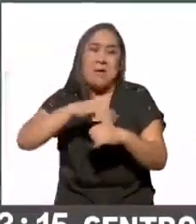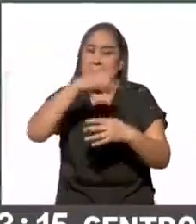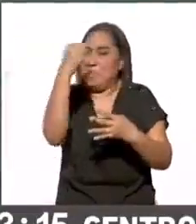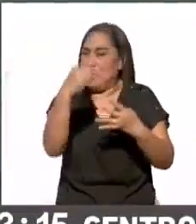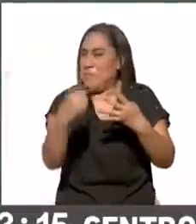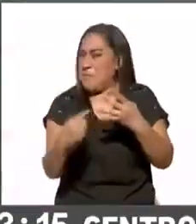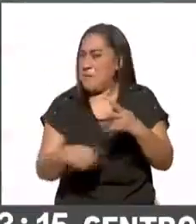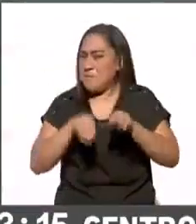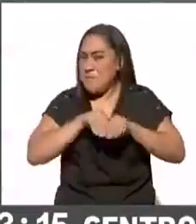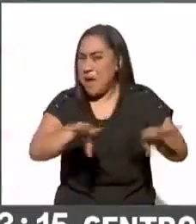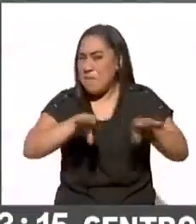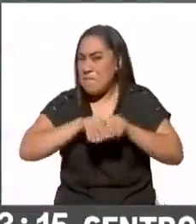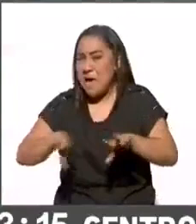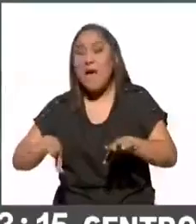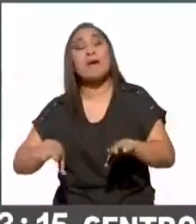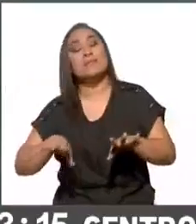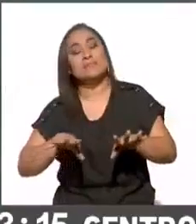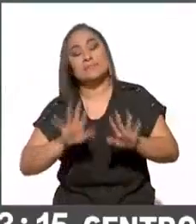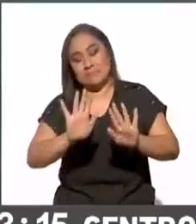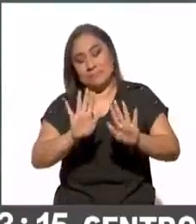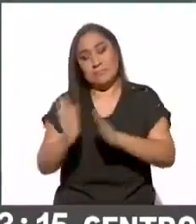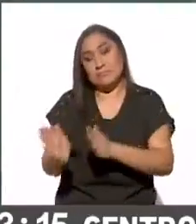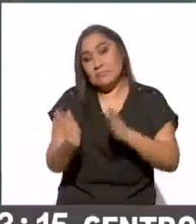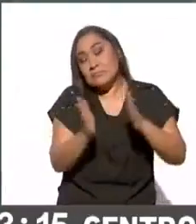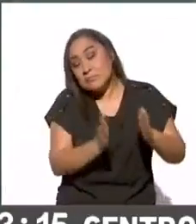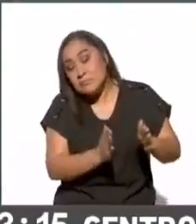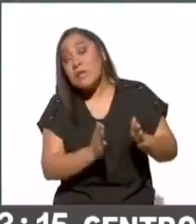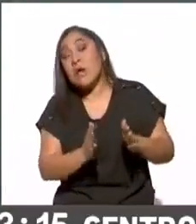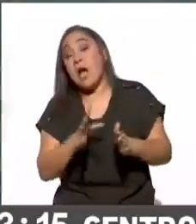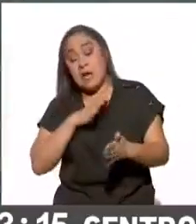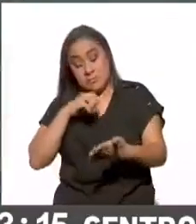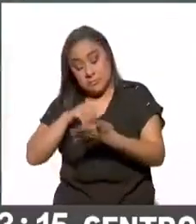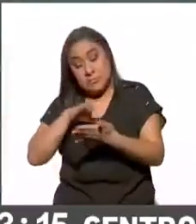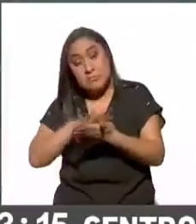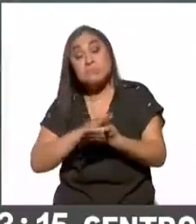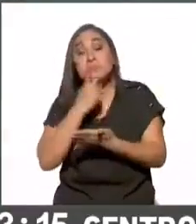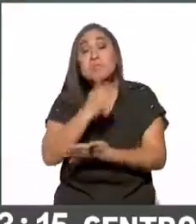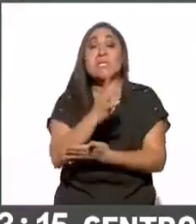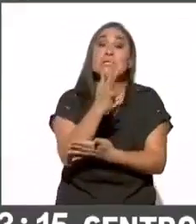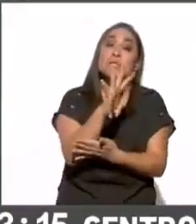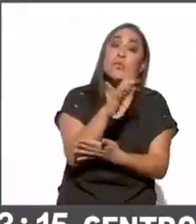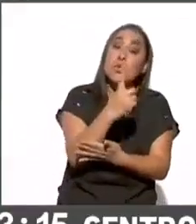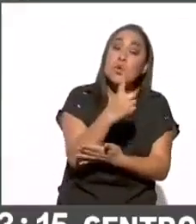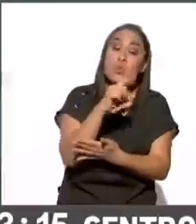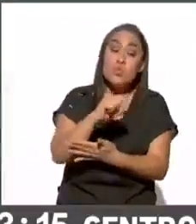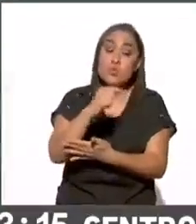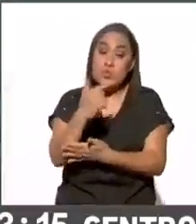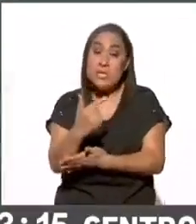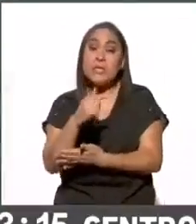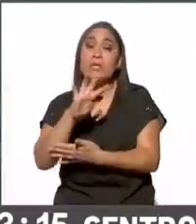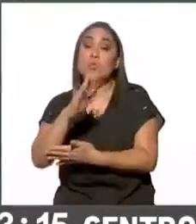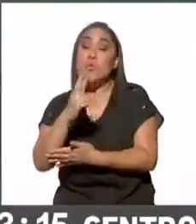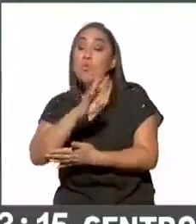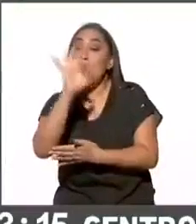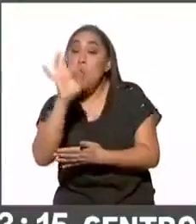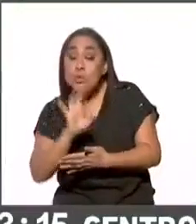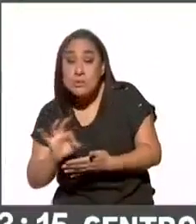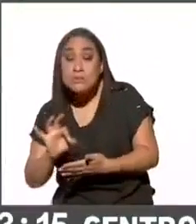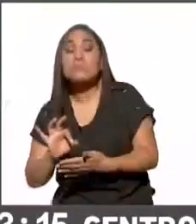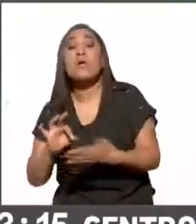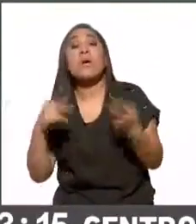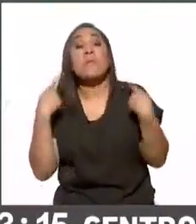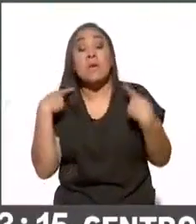frente a eso tenemos por otro lado el gran dato de entre el 51.7 y 52% de